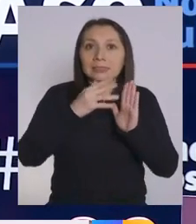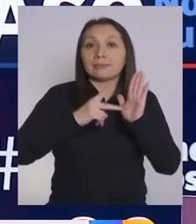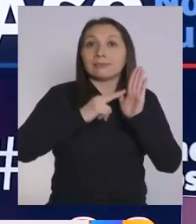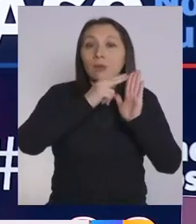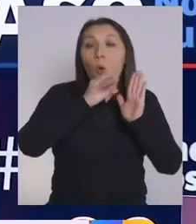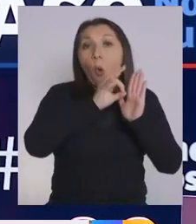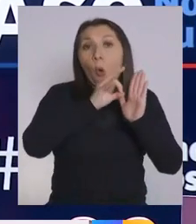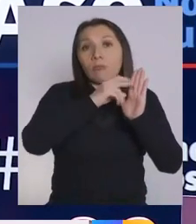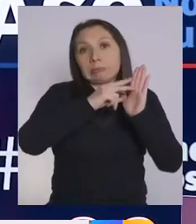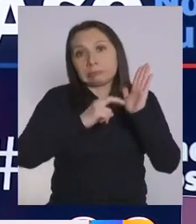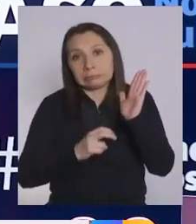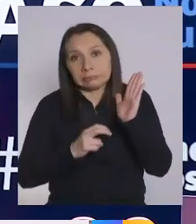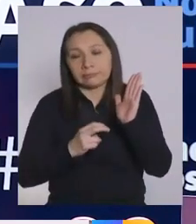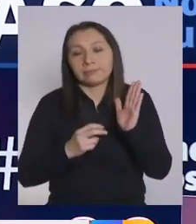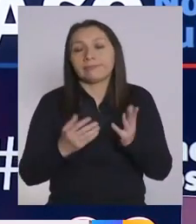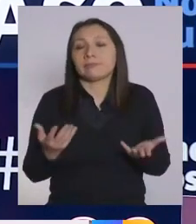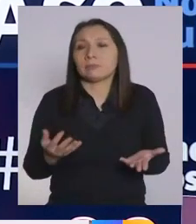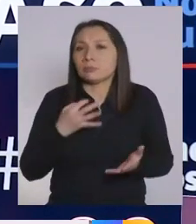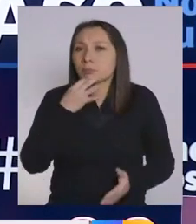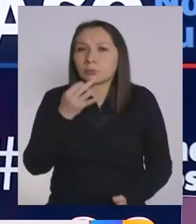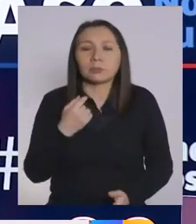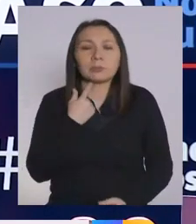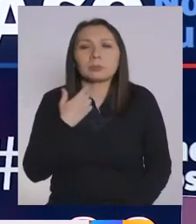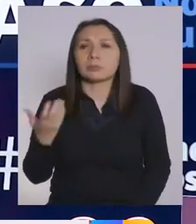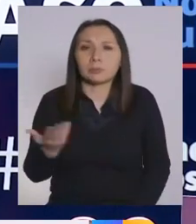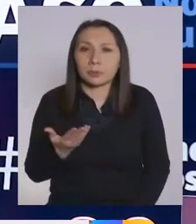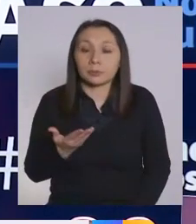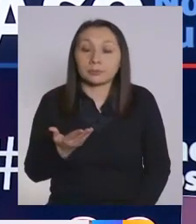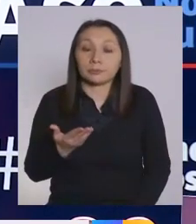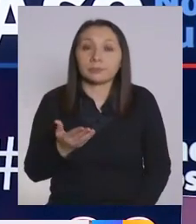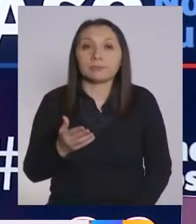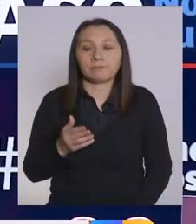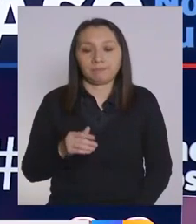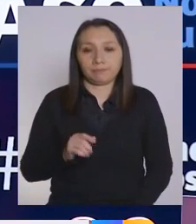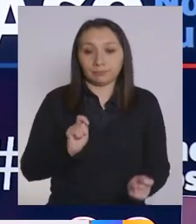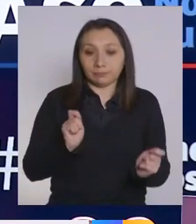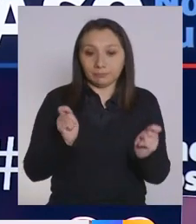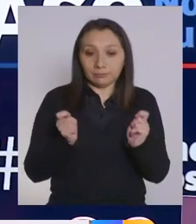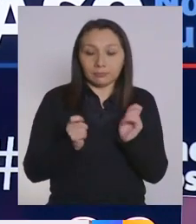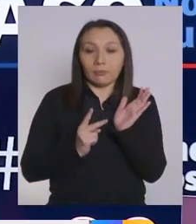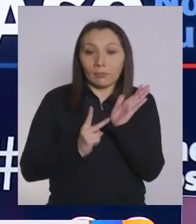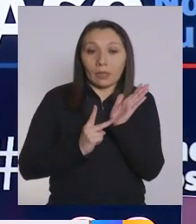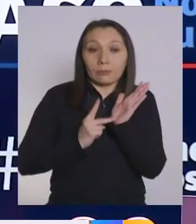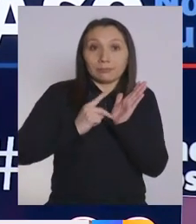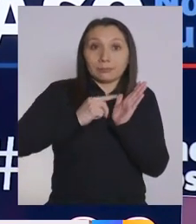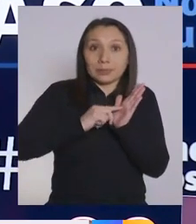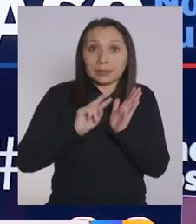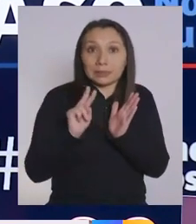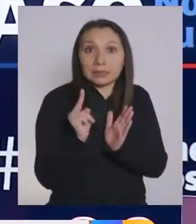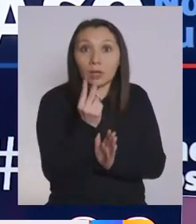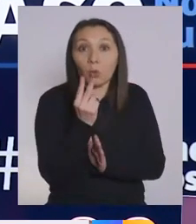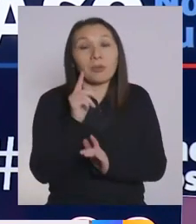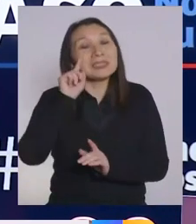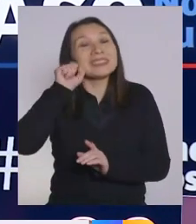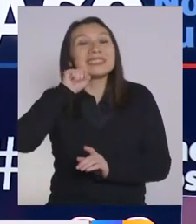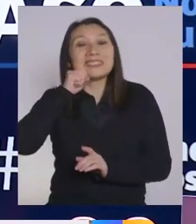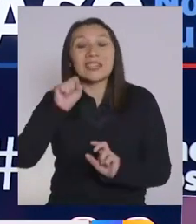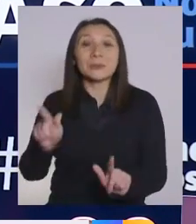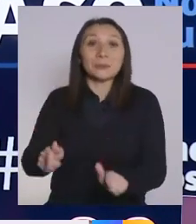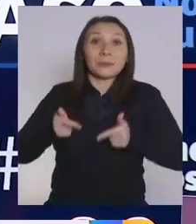si vamos a retroceder. ¿Y por qué lo digo? Lo digo porque el pasar a transición no es suerte.